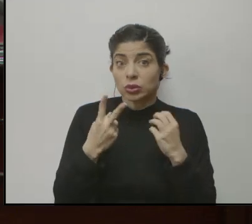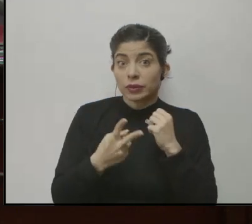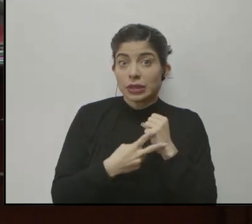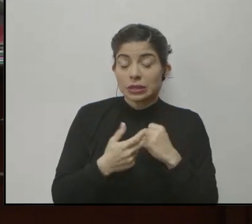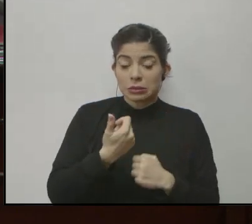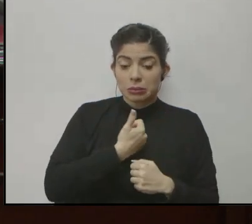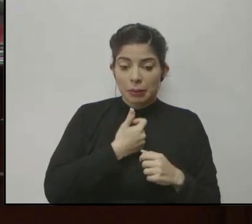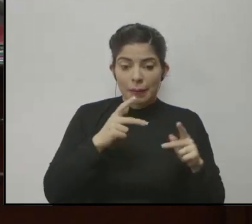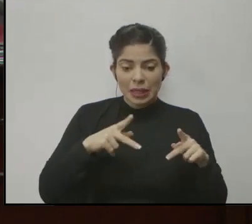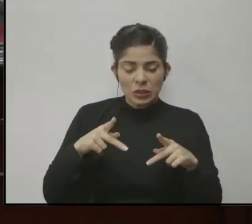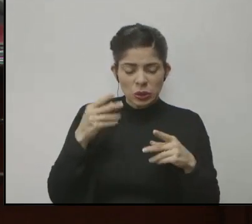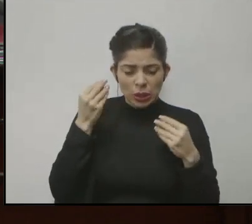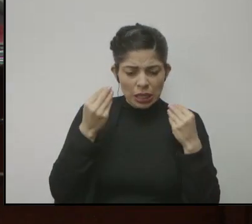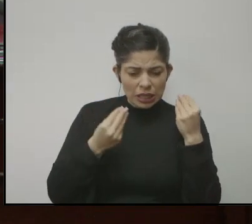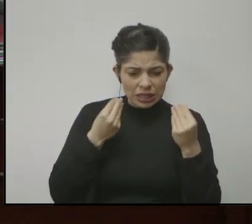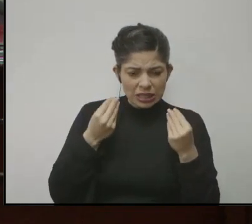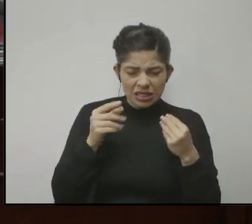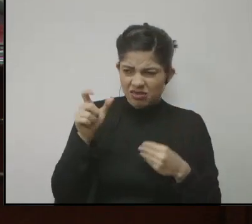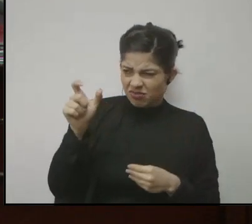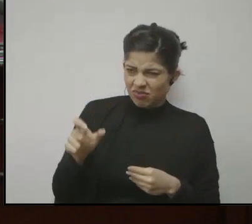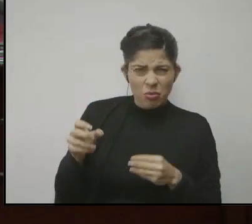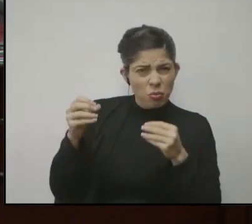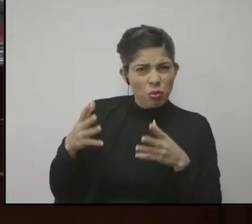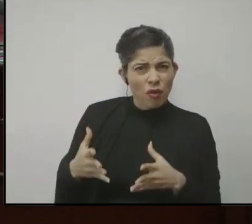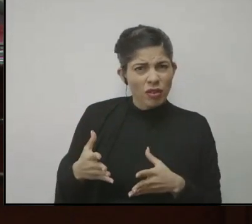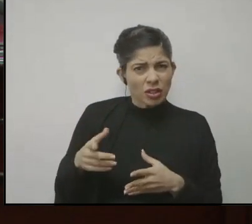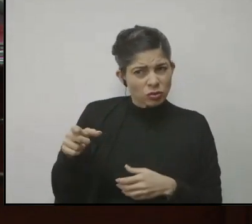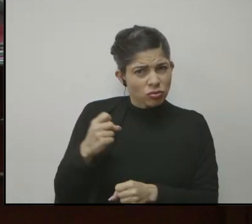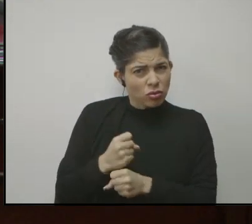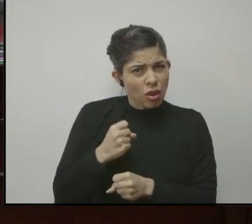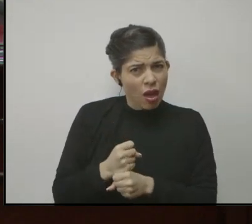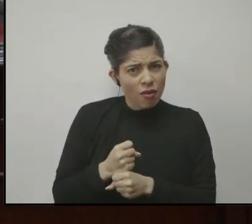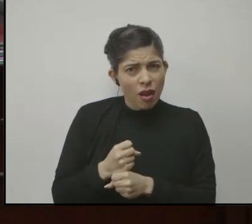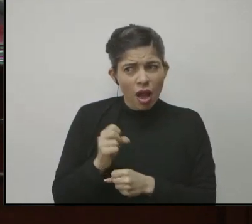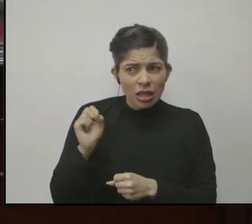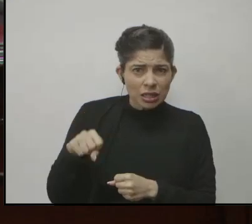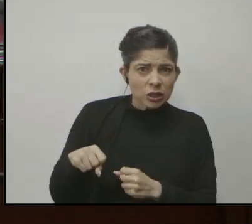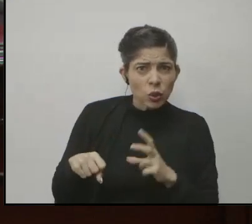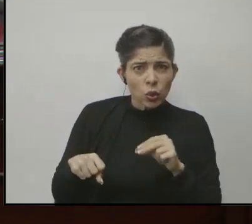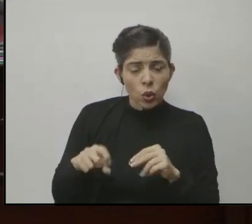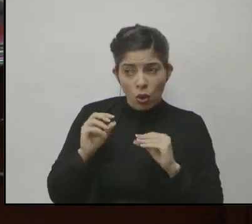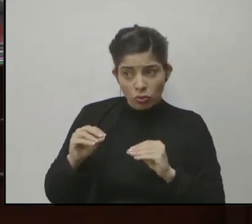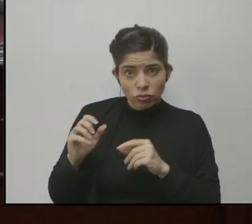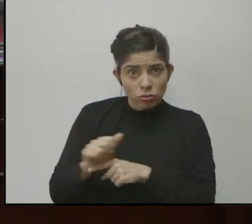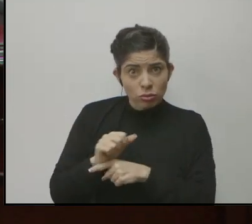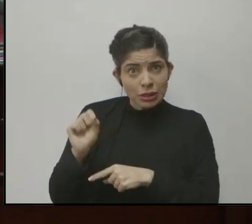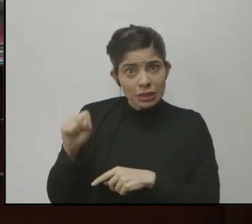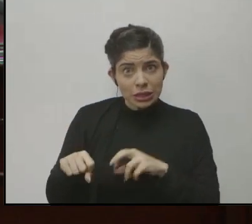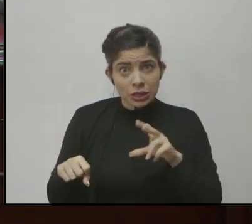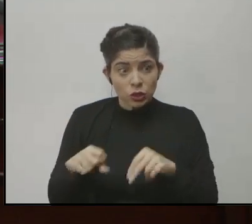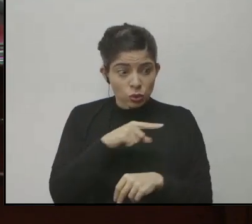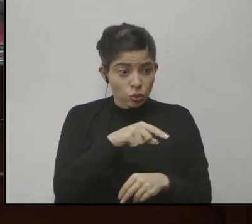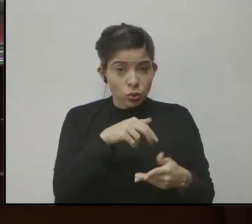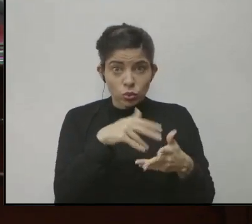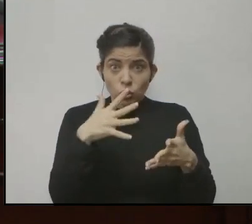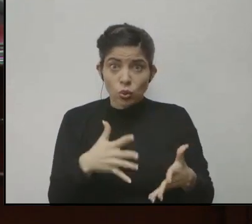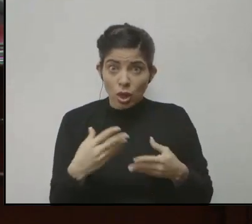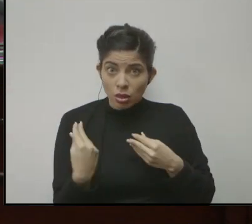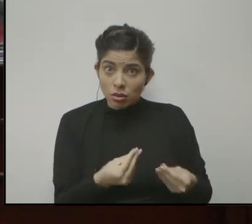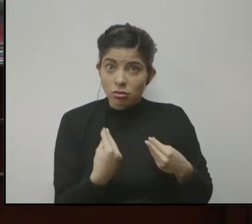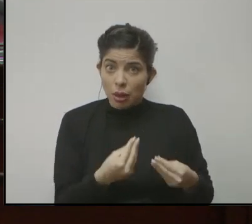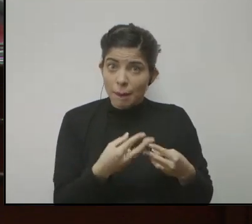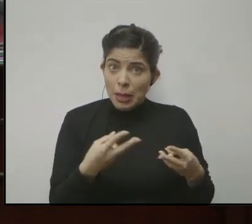gente se pregunta si los profesores o maestros están trabajando o no, si se están capacitando o no, si los chicos están recibiendo